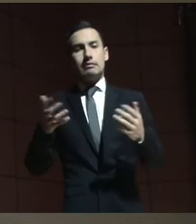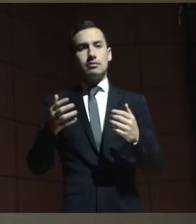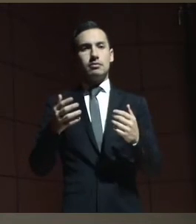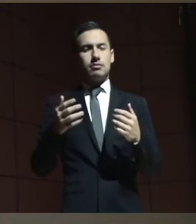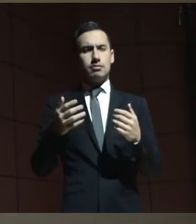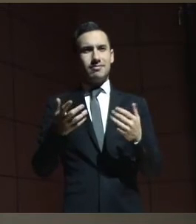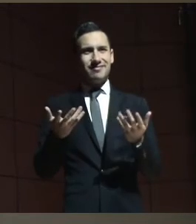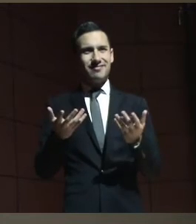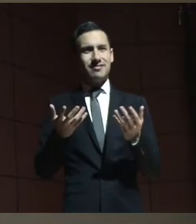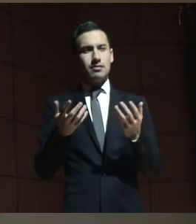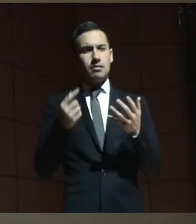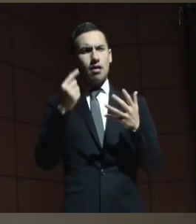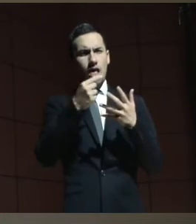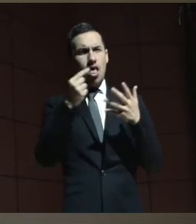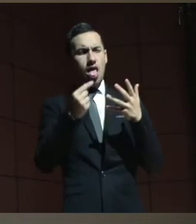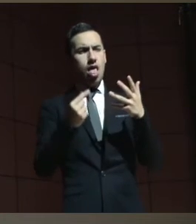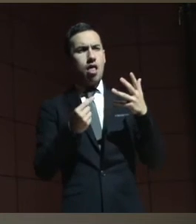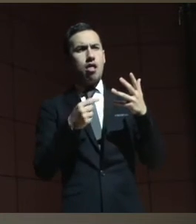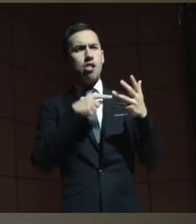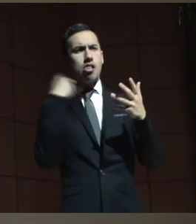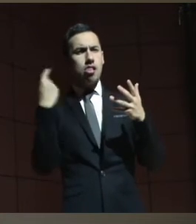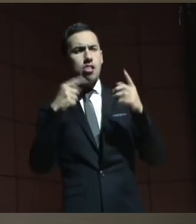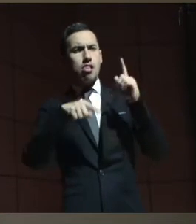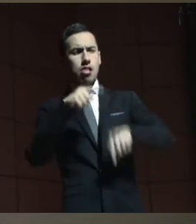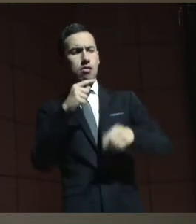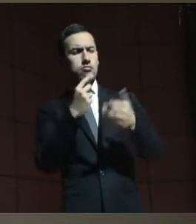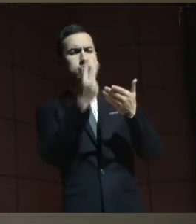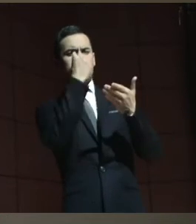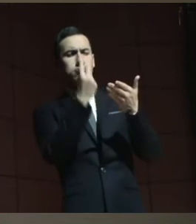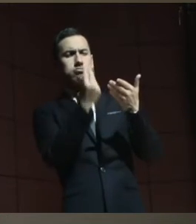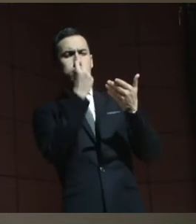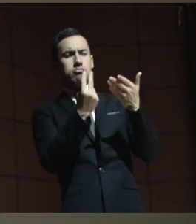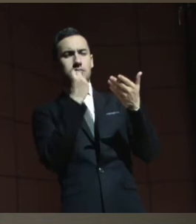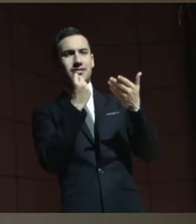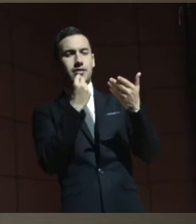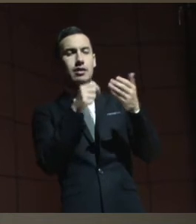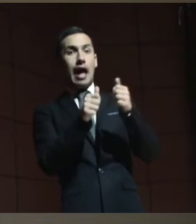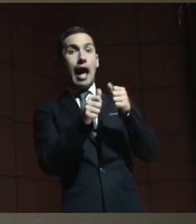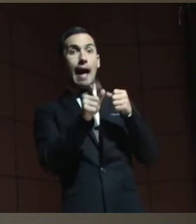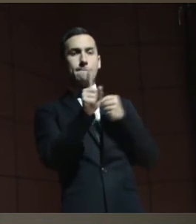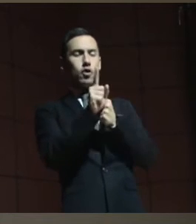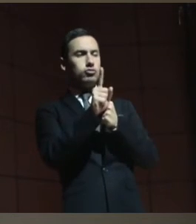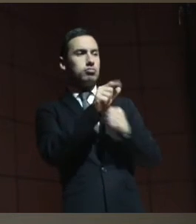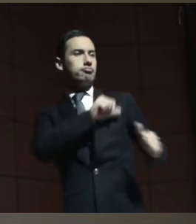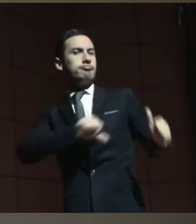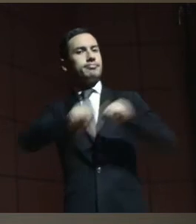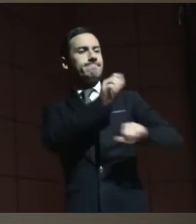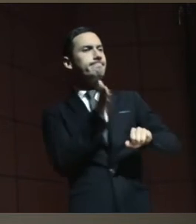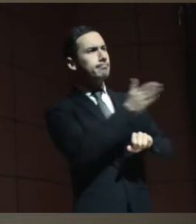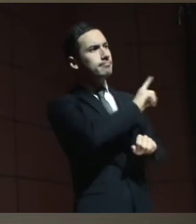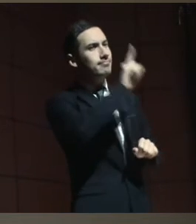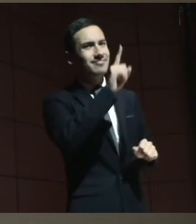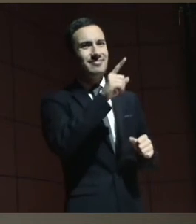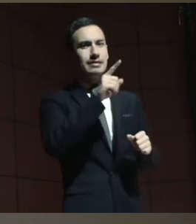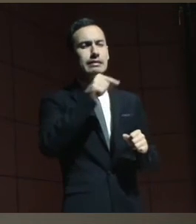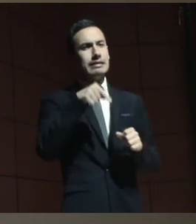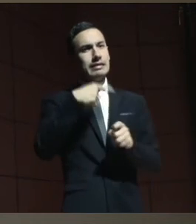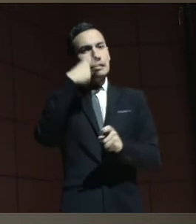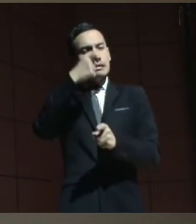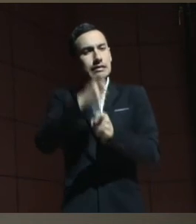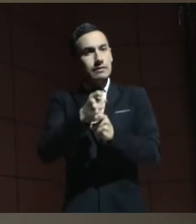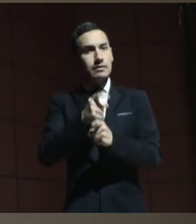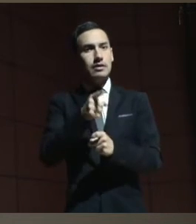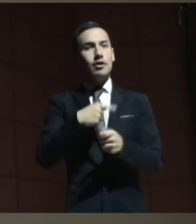y entonces ahí la restricción. El apoyo viene a suplir esto. Y claro que es complejo, porque frente a la